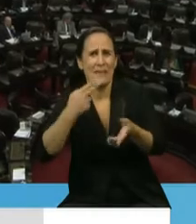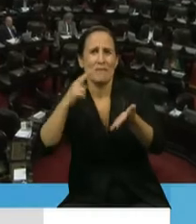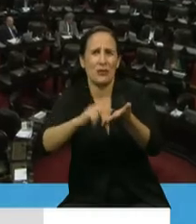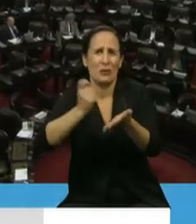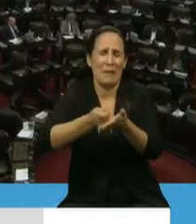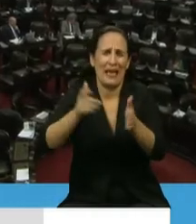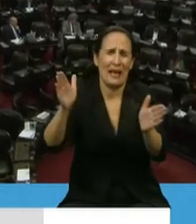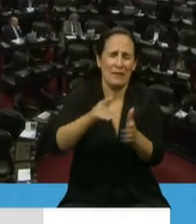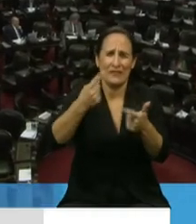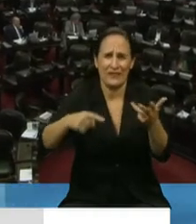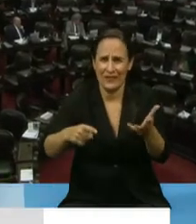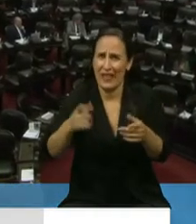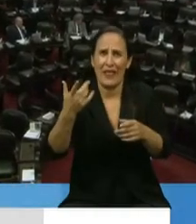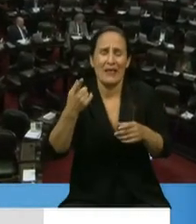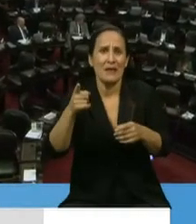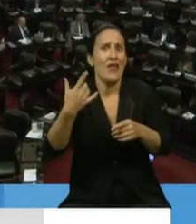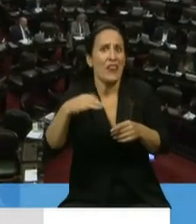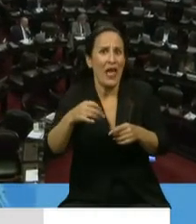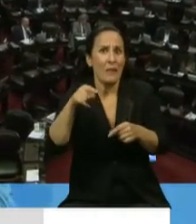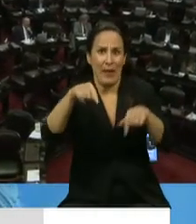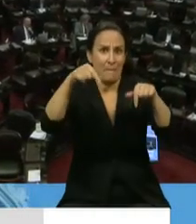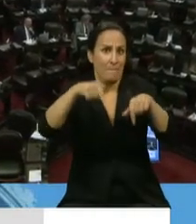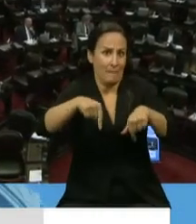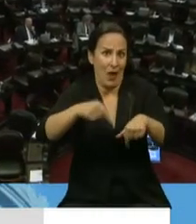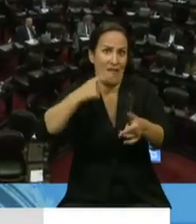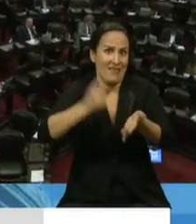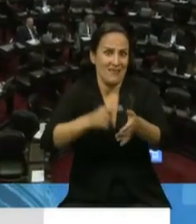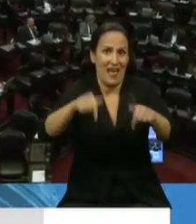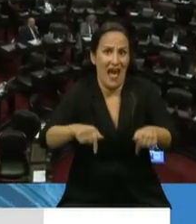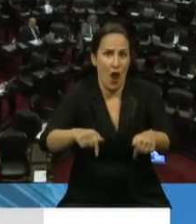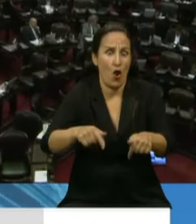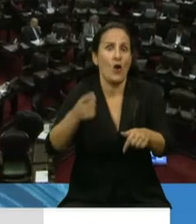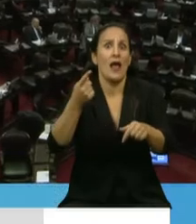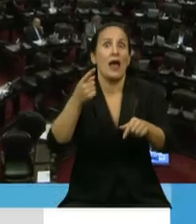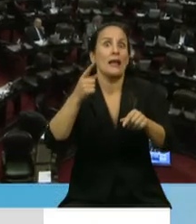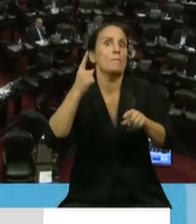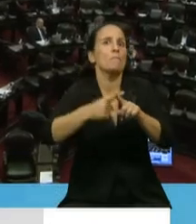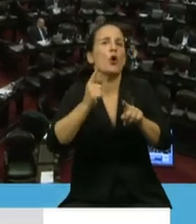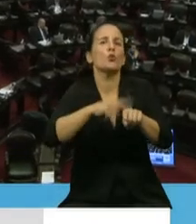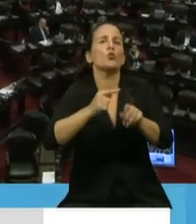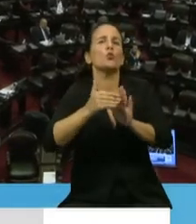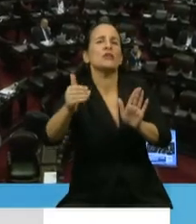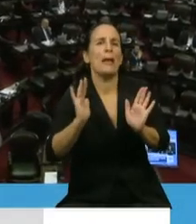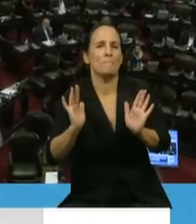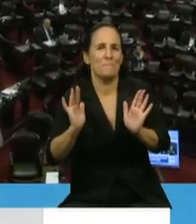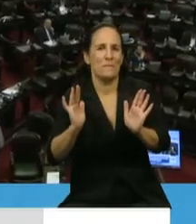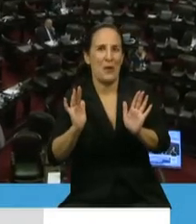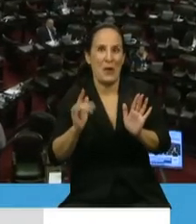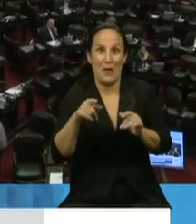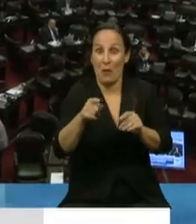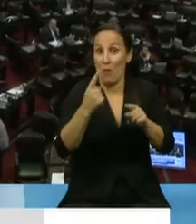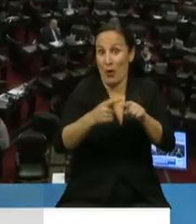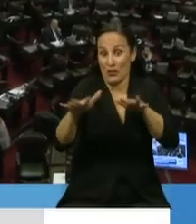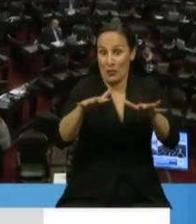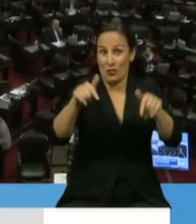que deben ser tan contundentes como transitorias, porque el escenario que estamos viviendo las requiere,